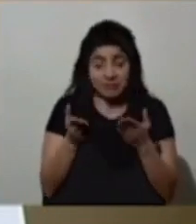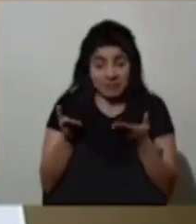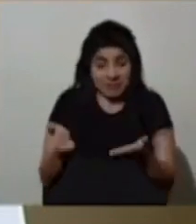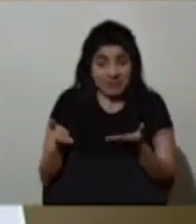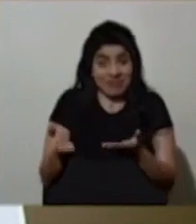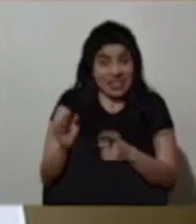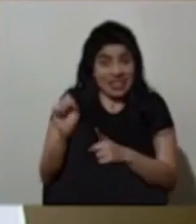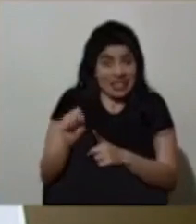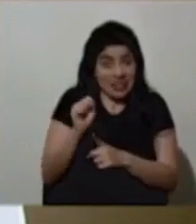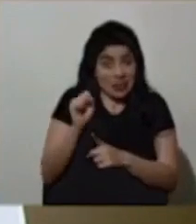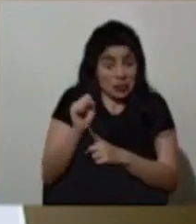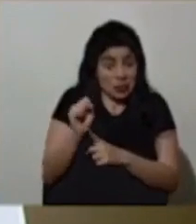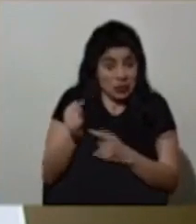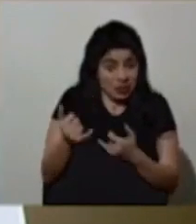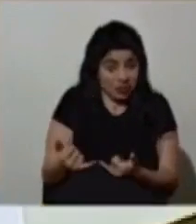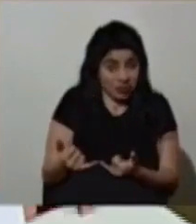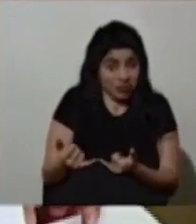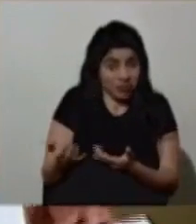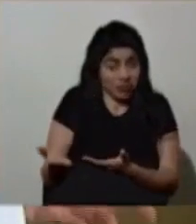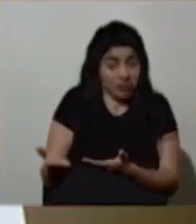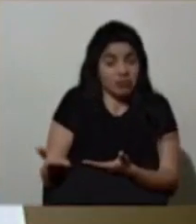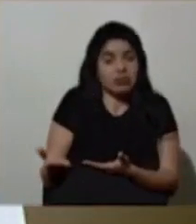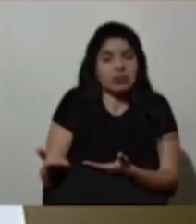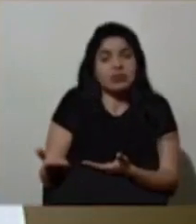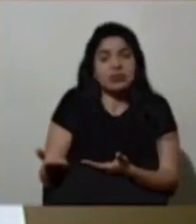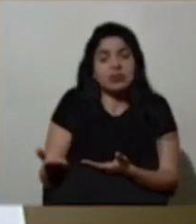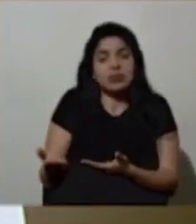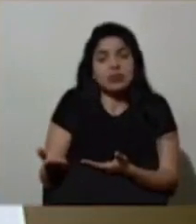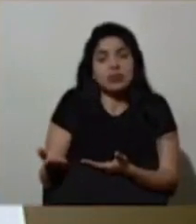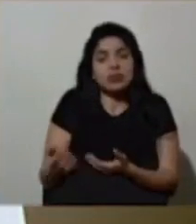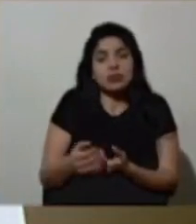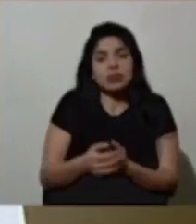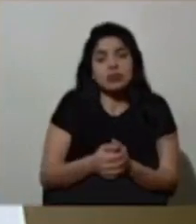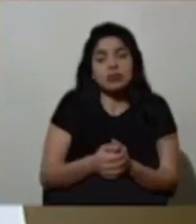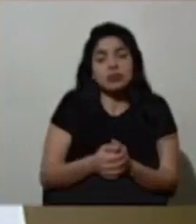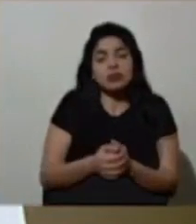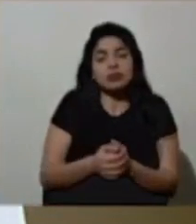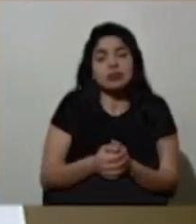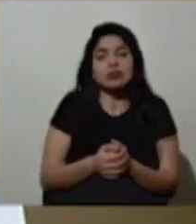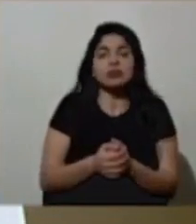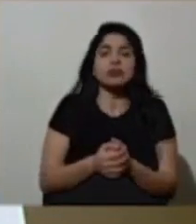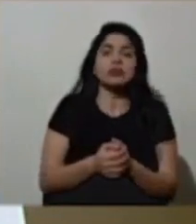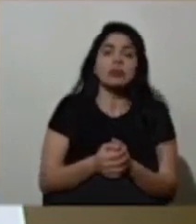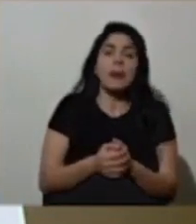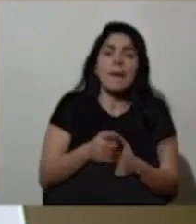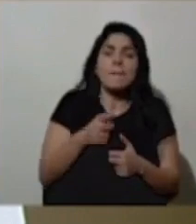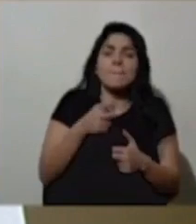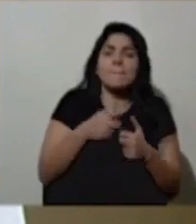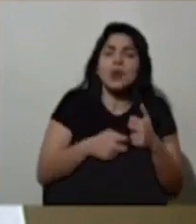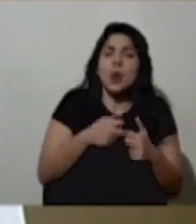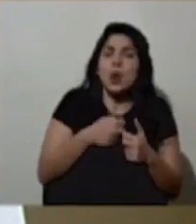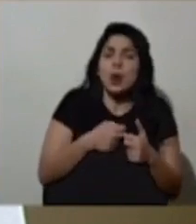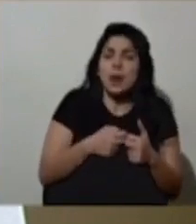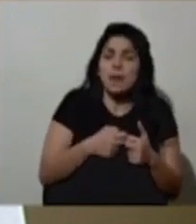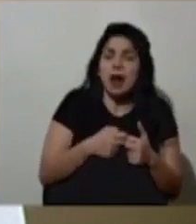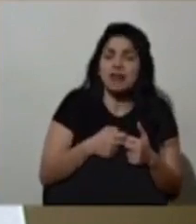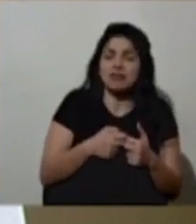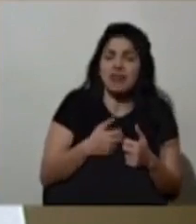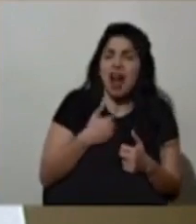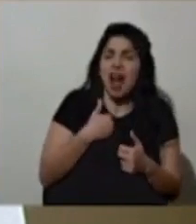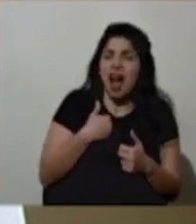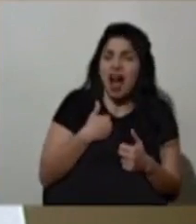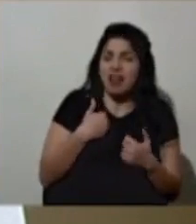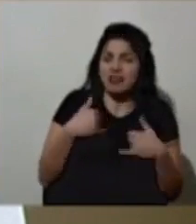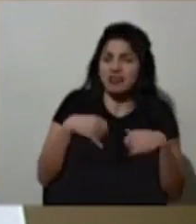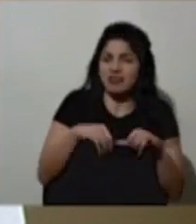situación, el problema que tenemos todavía en lo que es la